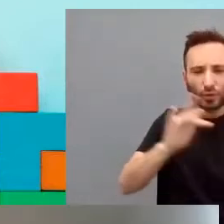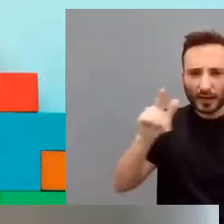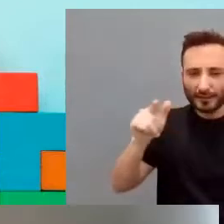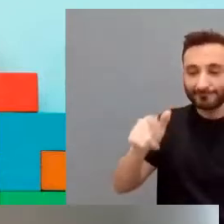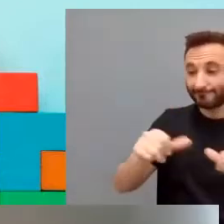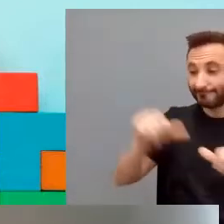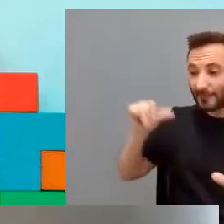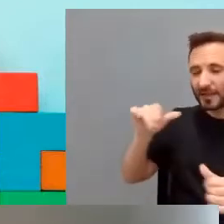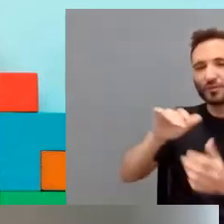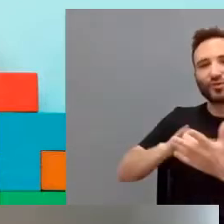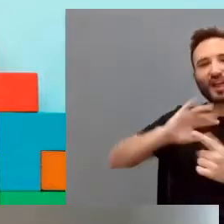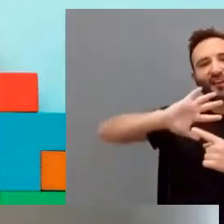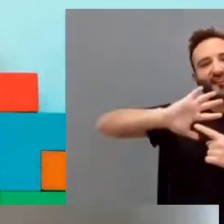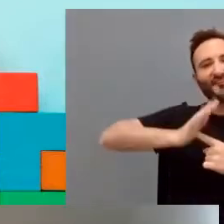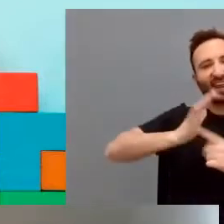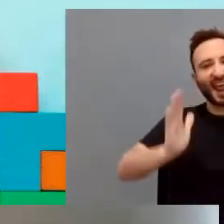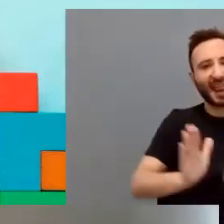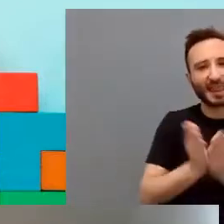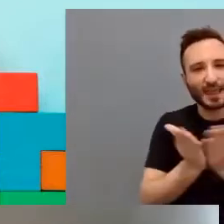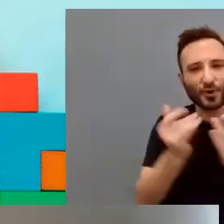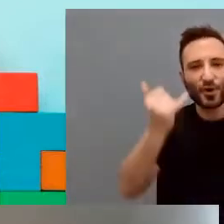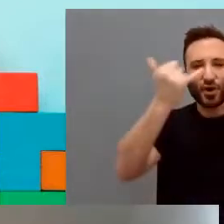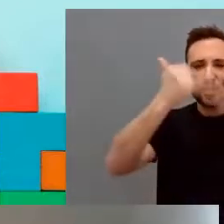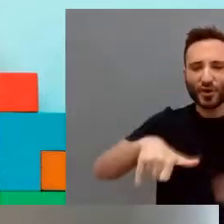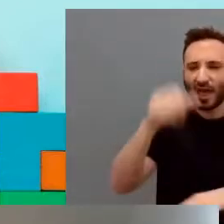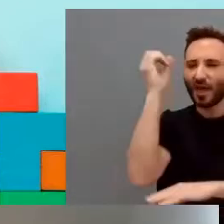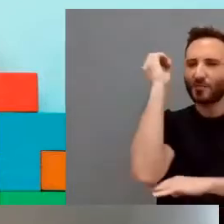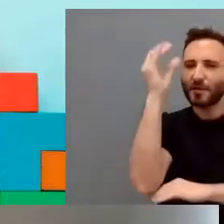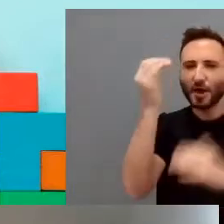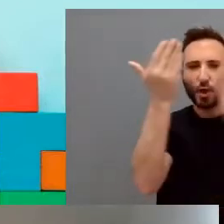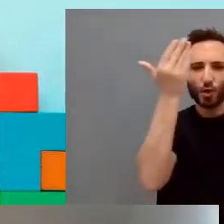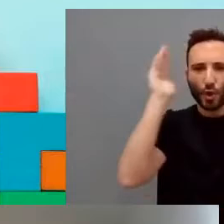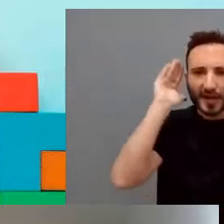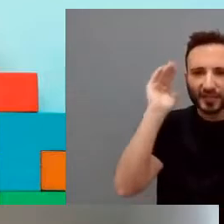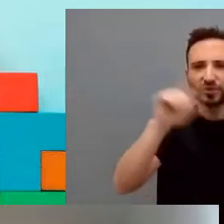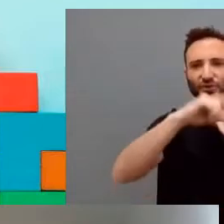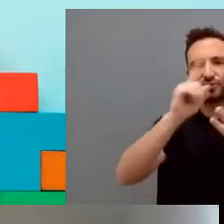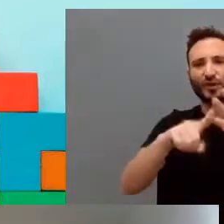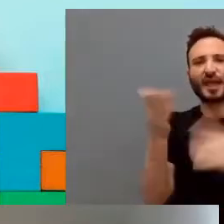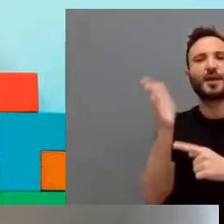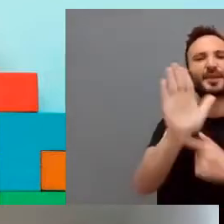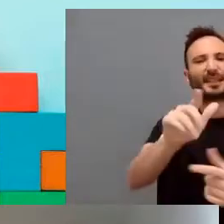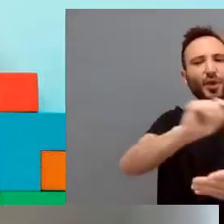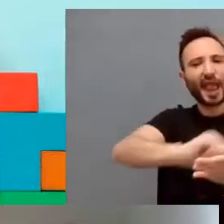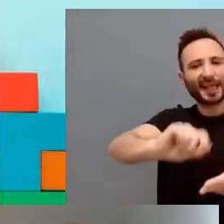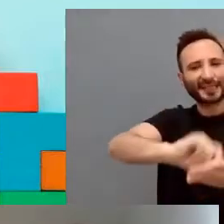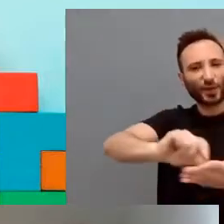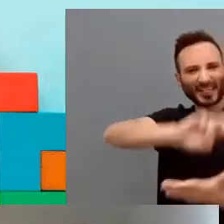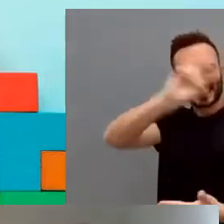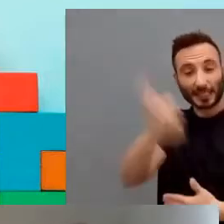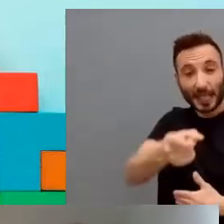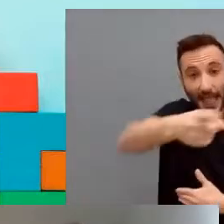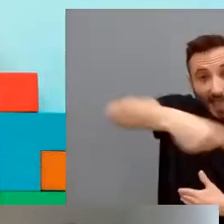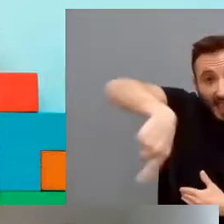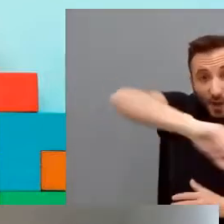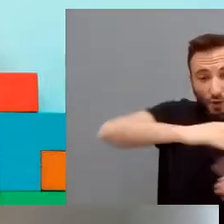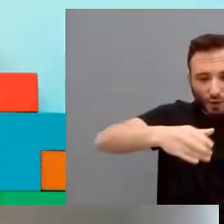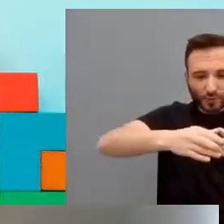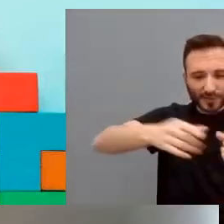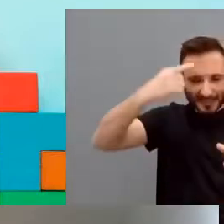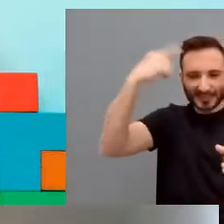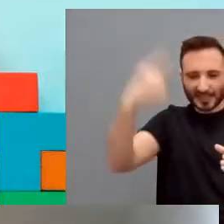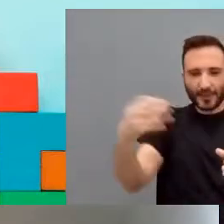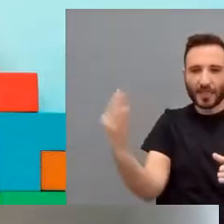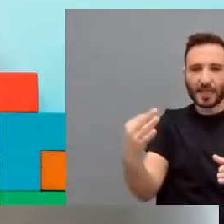sí una feria del libro, unas jornadas, unos congresos, una presentación de escritores. Ellos tienen que saber cuál va a ser su función